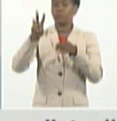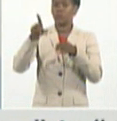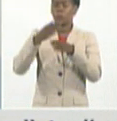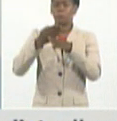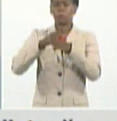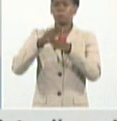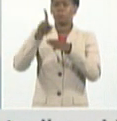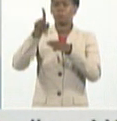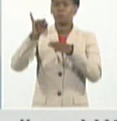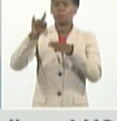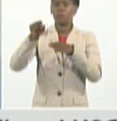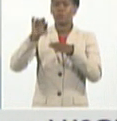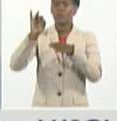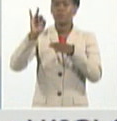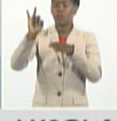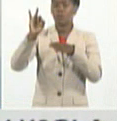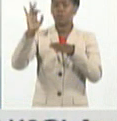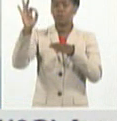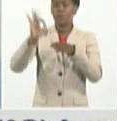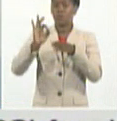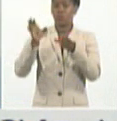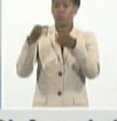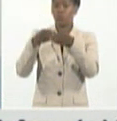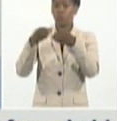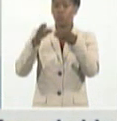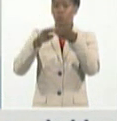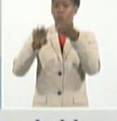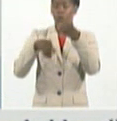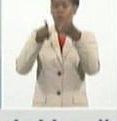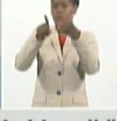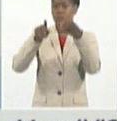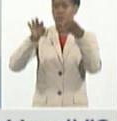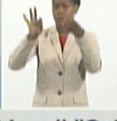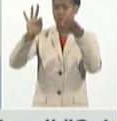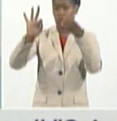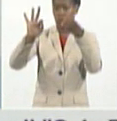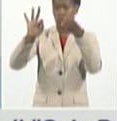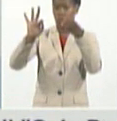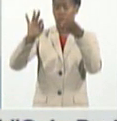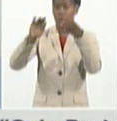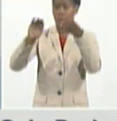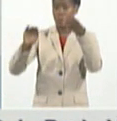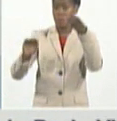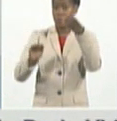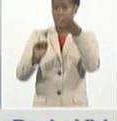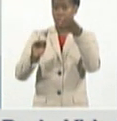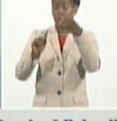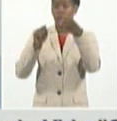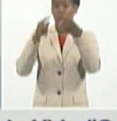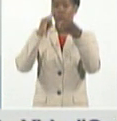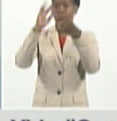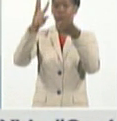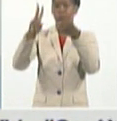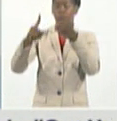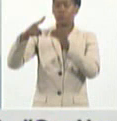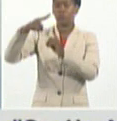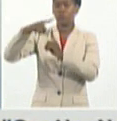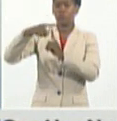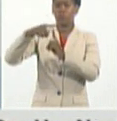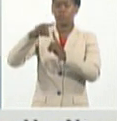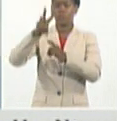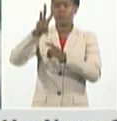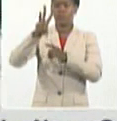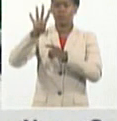% de los diagnosticados de 18 años y menos. Y con esto ya se acumulan 34